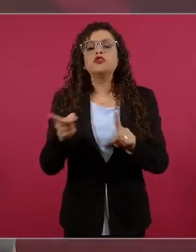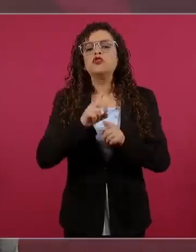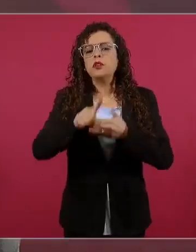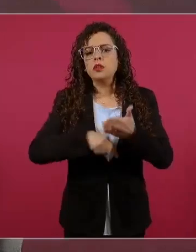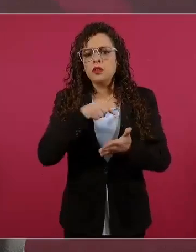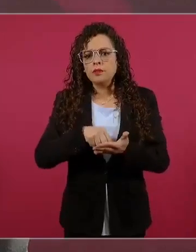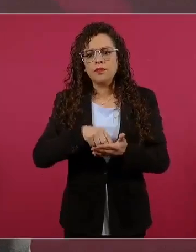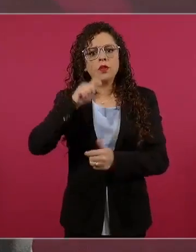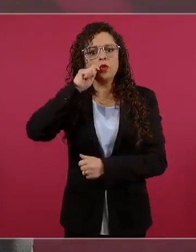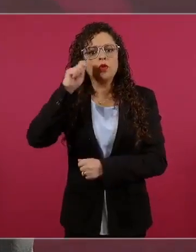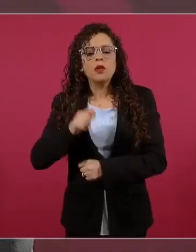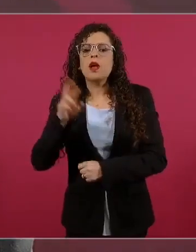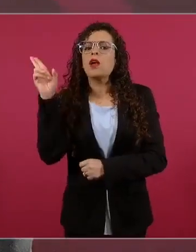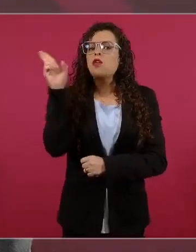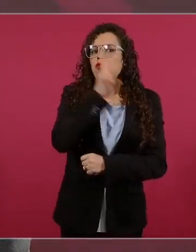pasado?